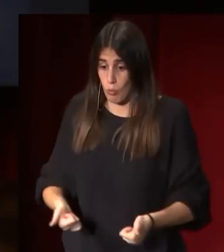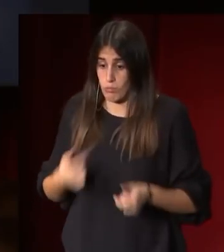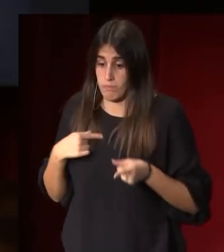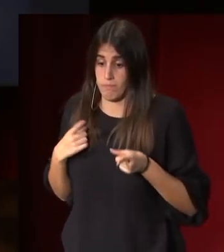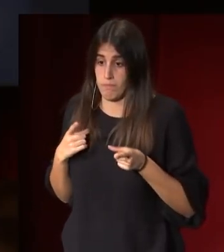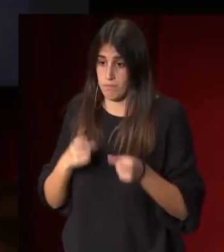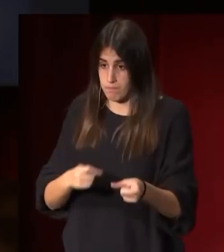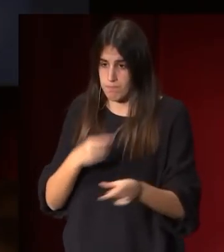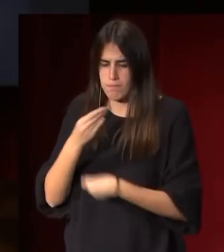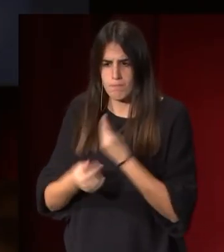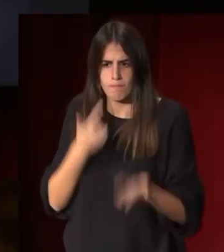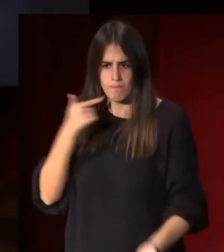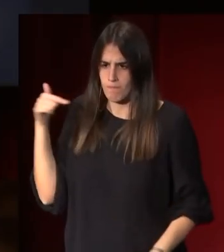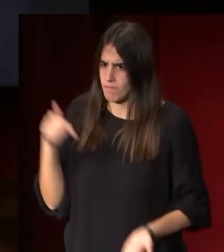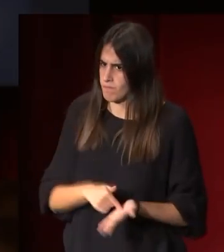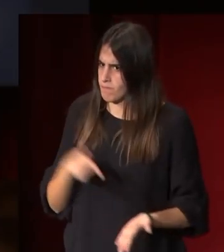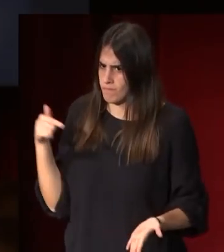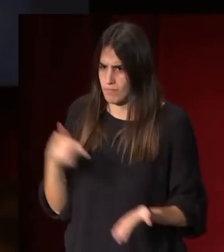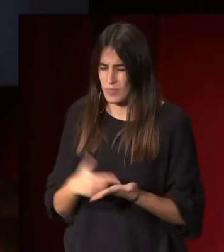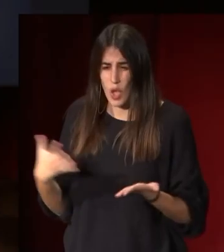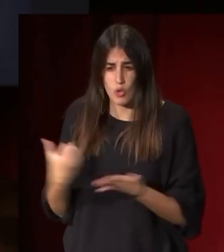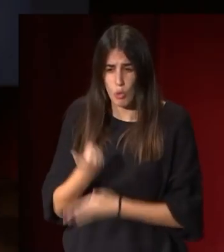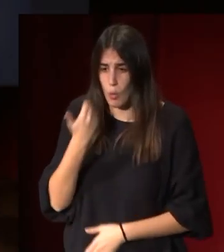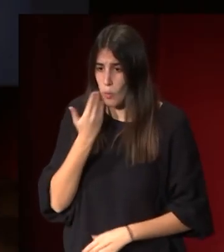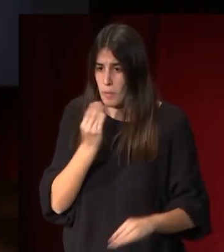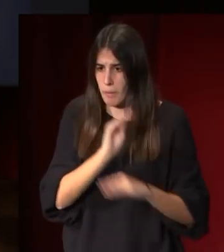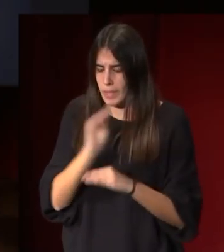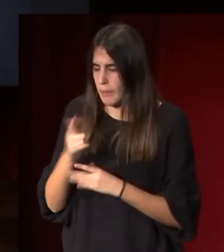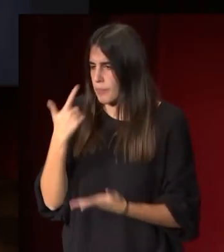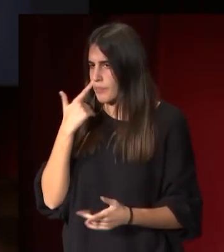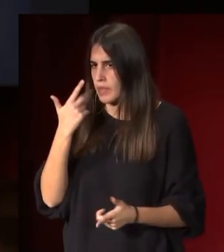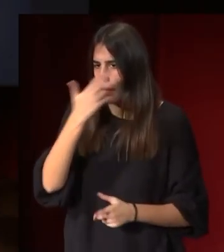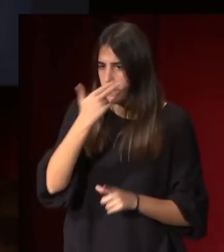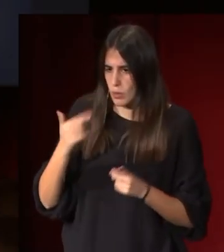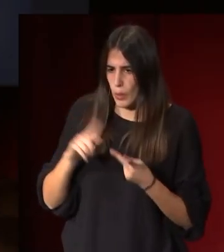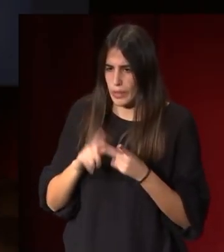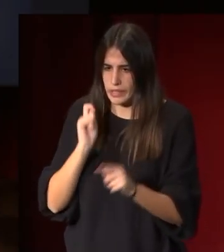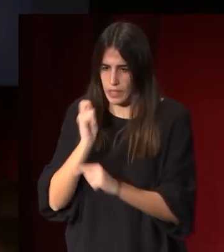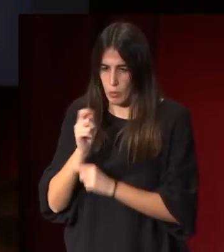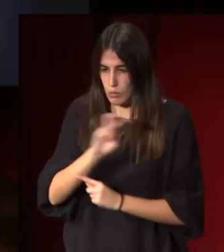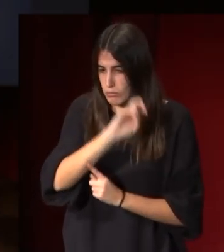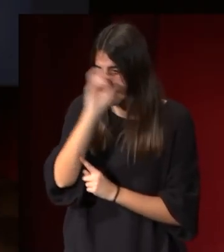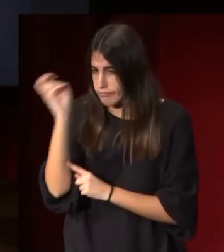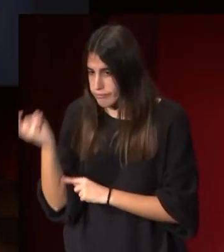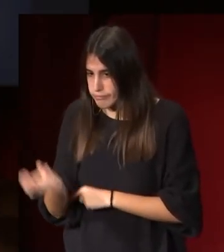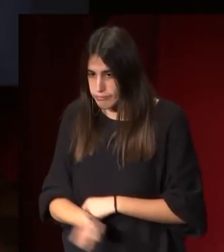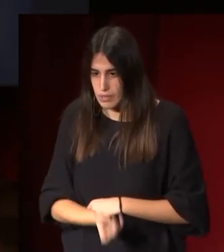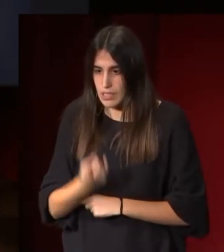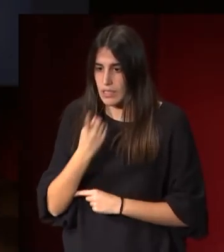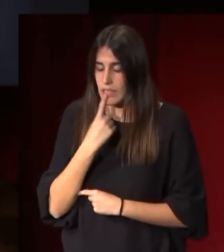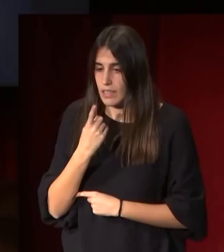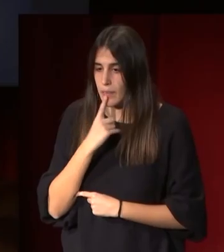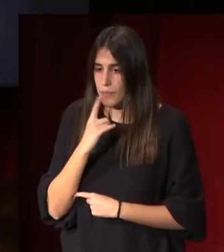se exige a todos los pensionados los pintores a los escultores que reconozcan a José I